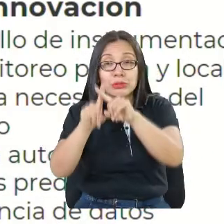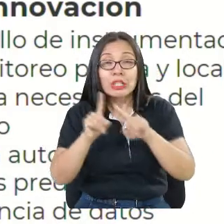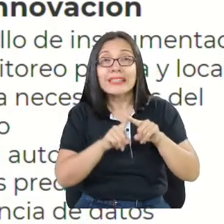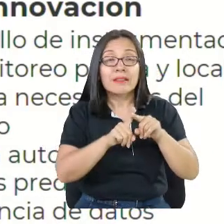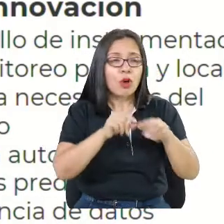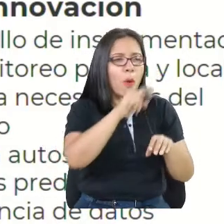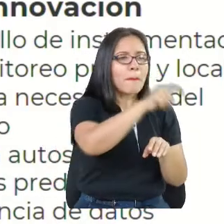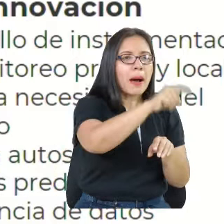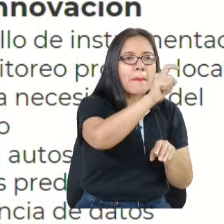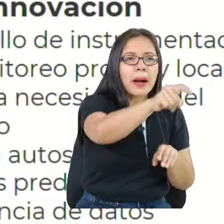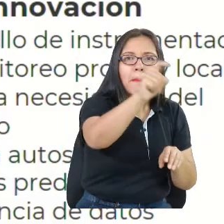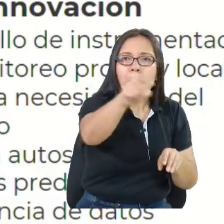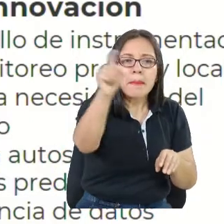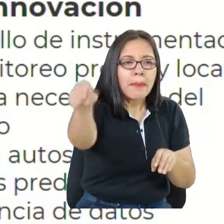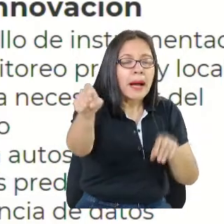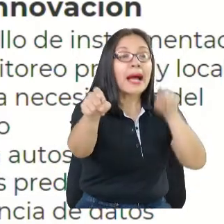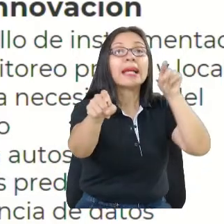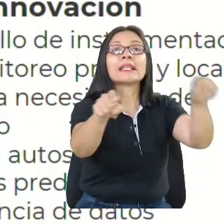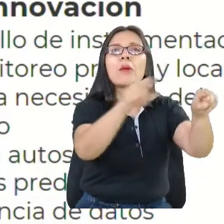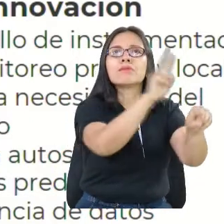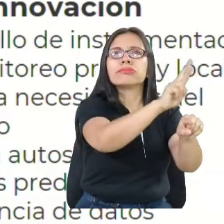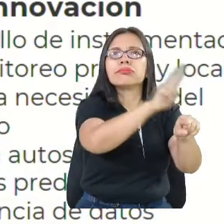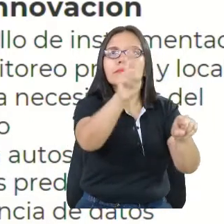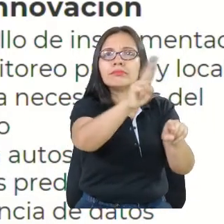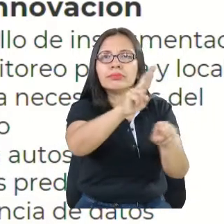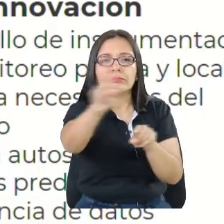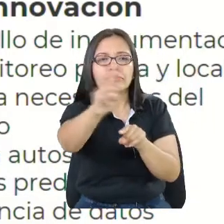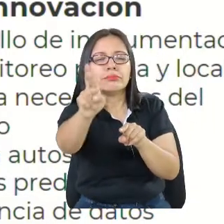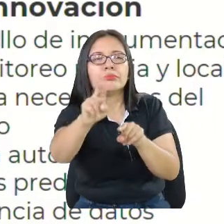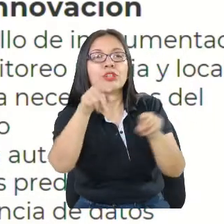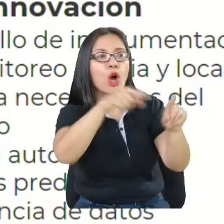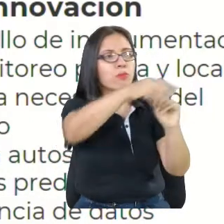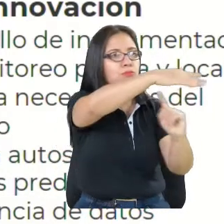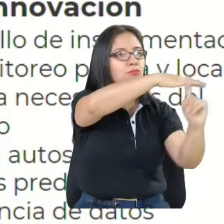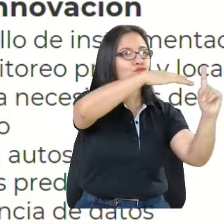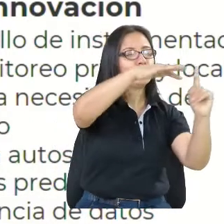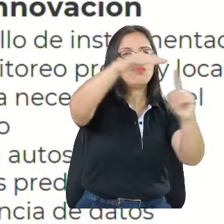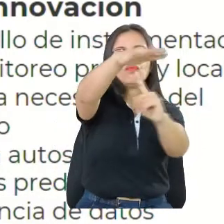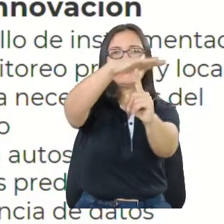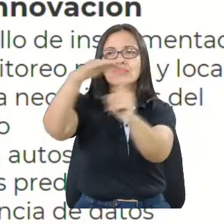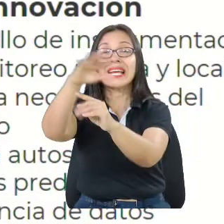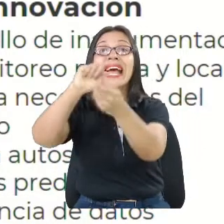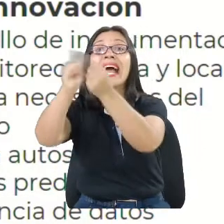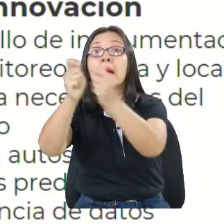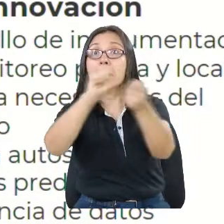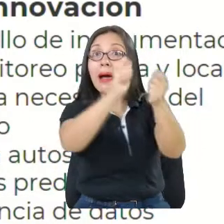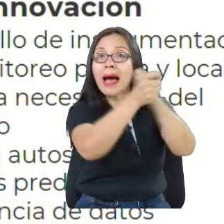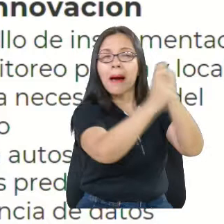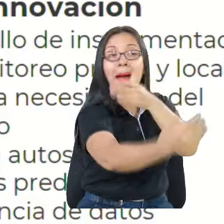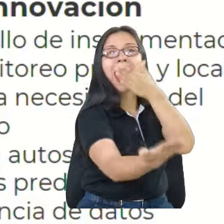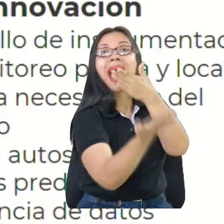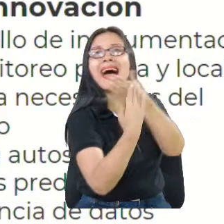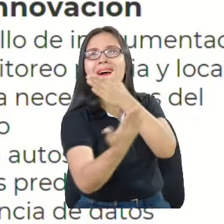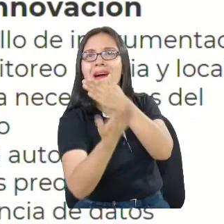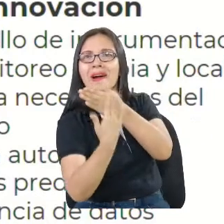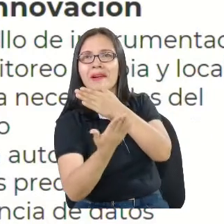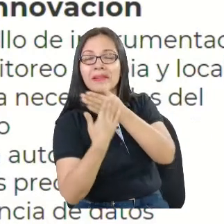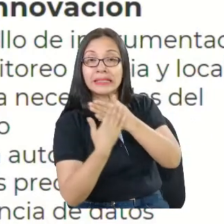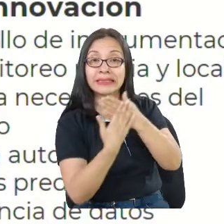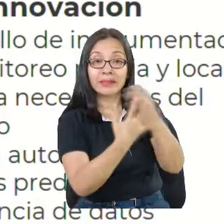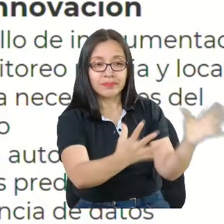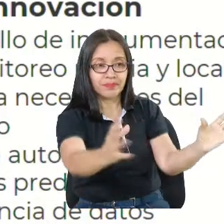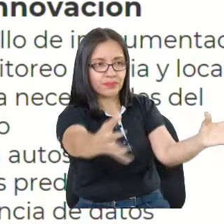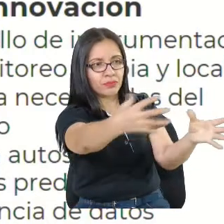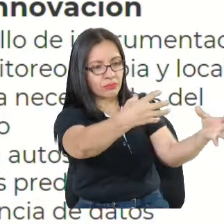con sensores que permiten monitorear diferentes variables ambientales. SATIC lo que hace es integrar todas